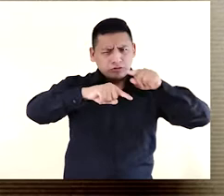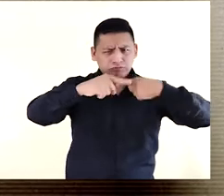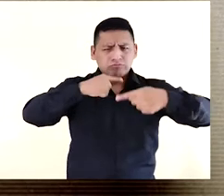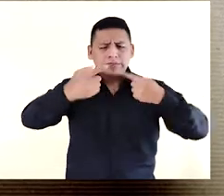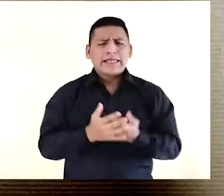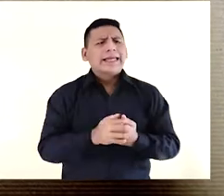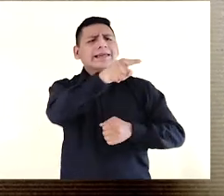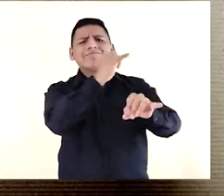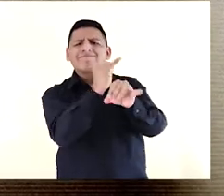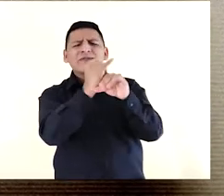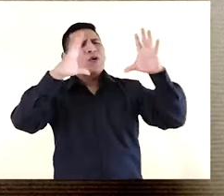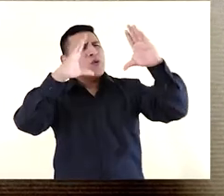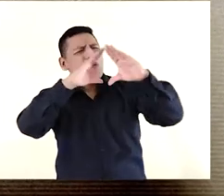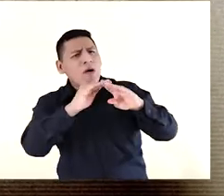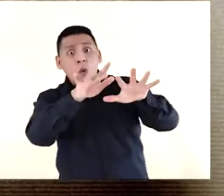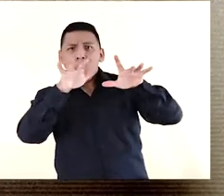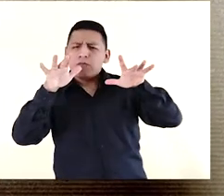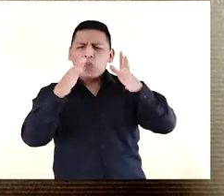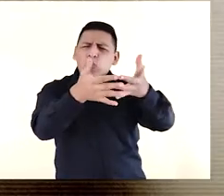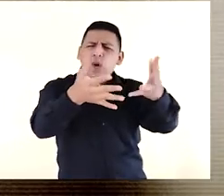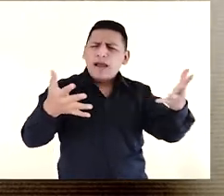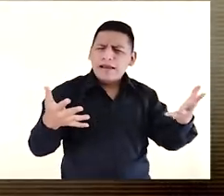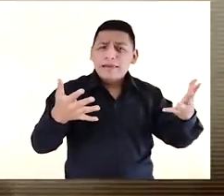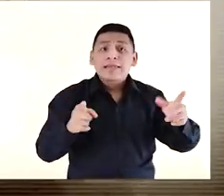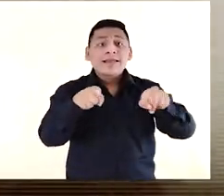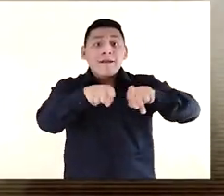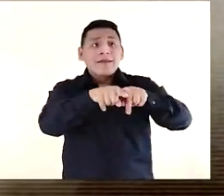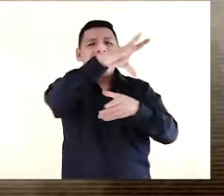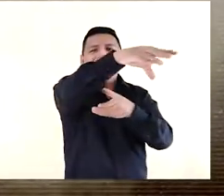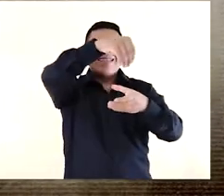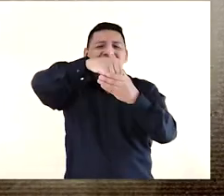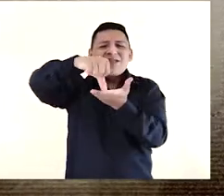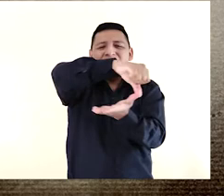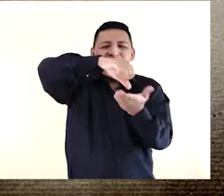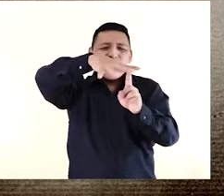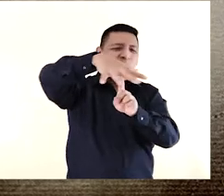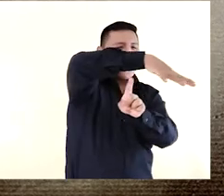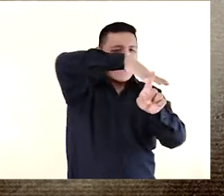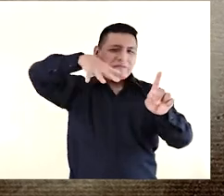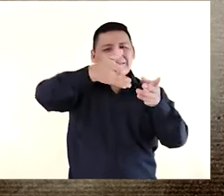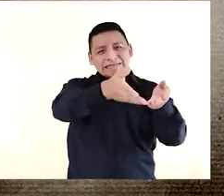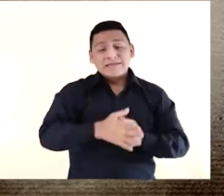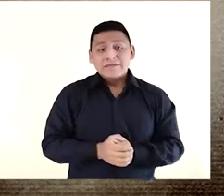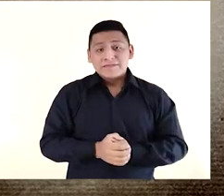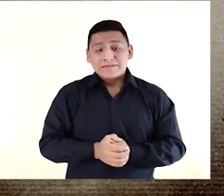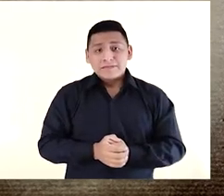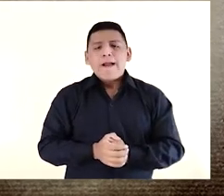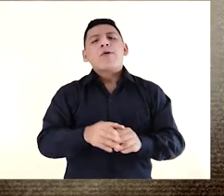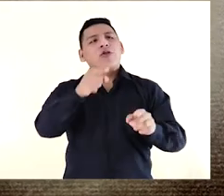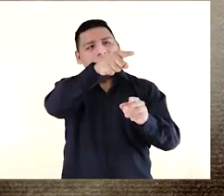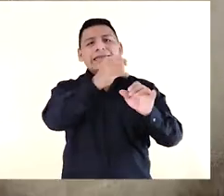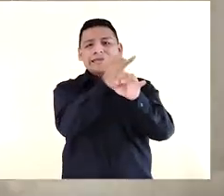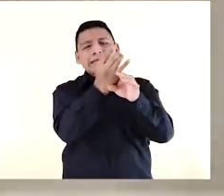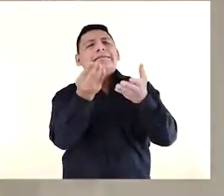según crónicas, la iglesia era oscura y sin detalles de renombre, y además entraba irregularmente dentro del contorno de la plaza. Por